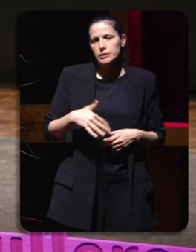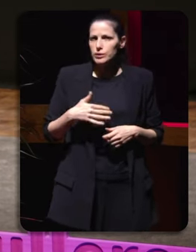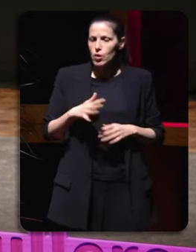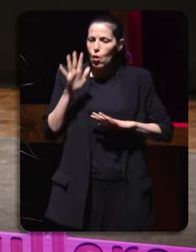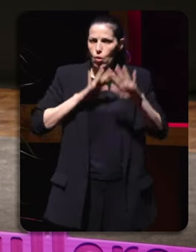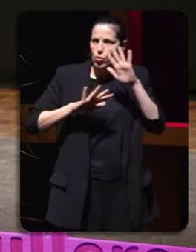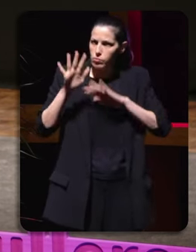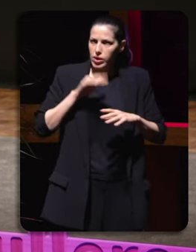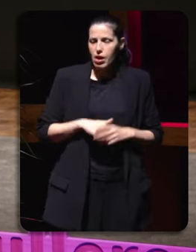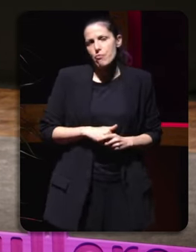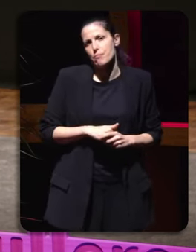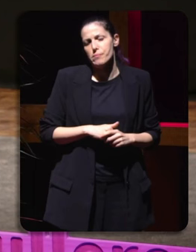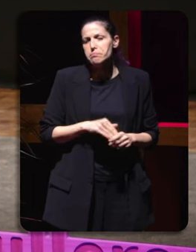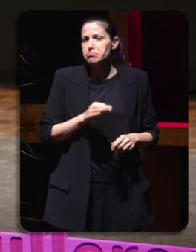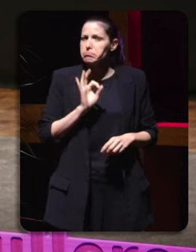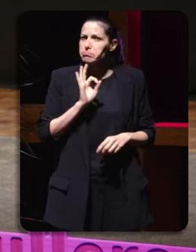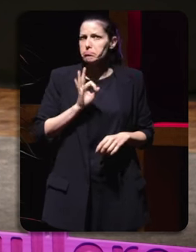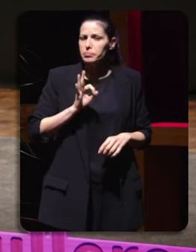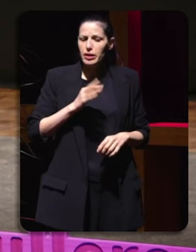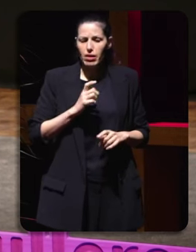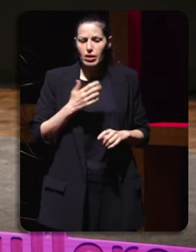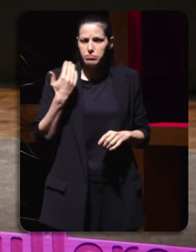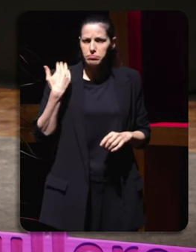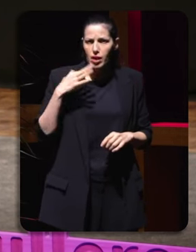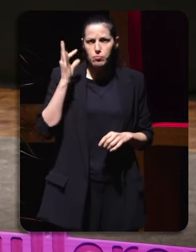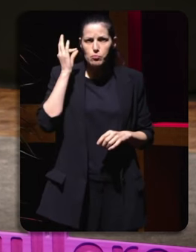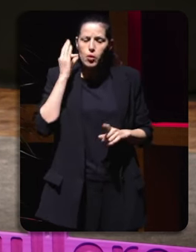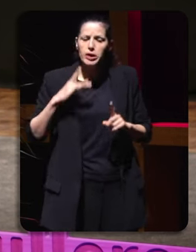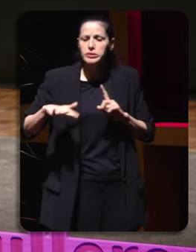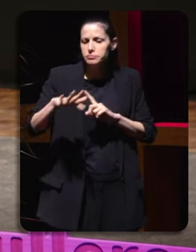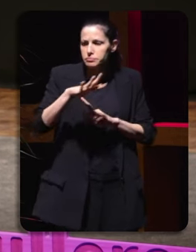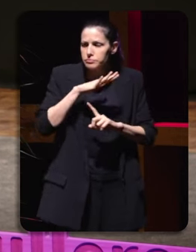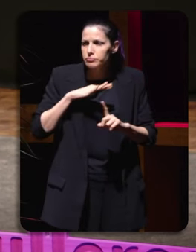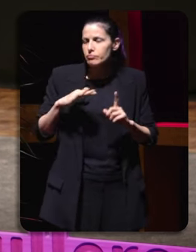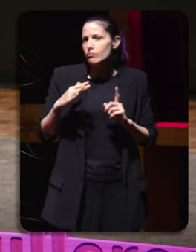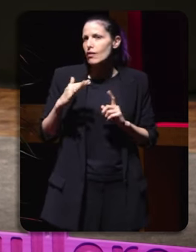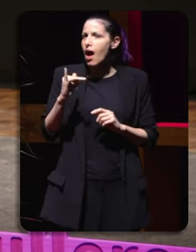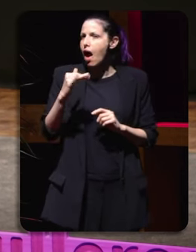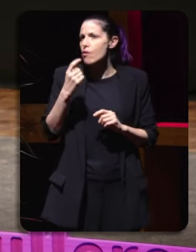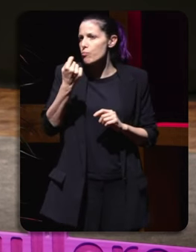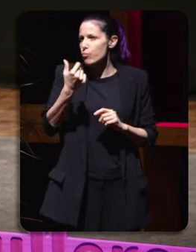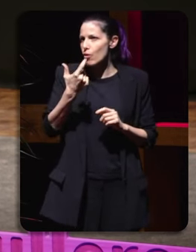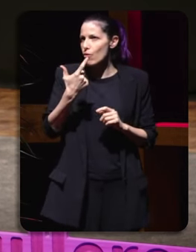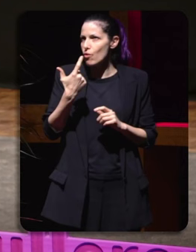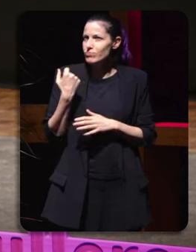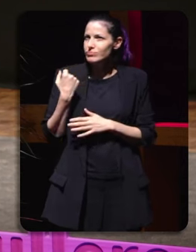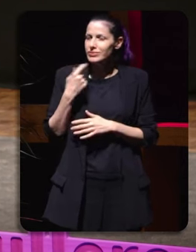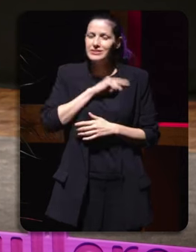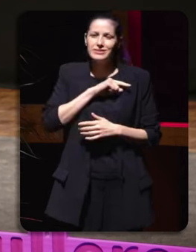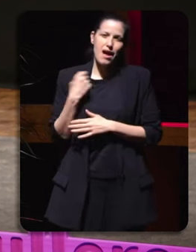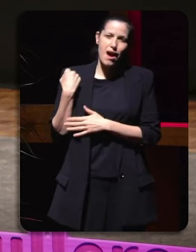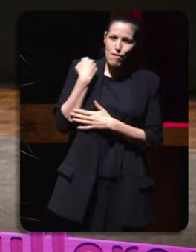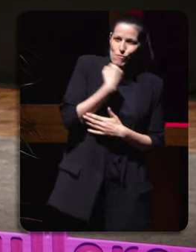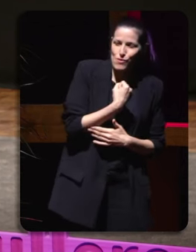Si é certo que cando estás rodeada de mulleres eu creo que de algún xeito todas nos sentimos un pouco máis arropadas que